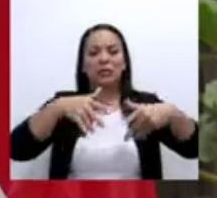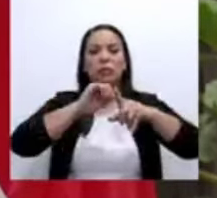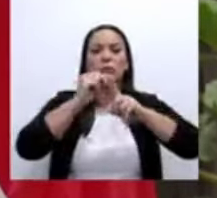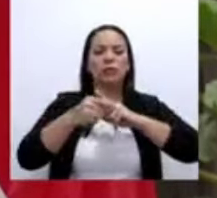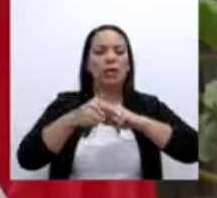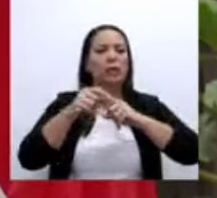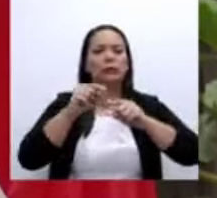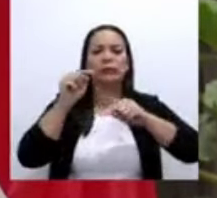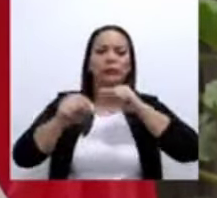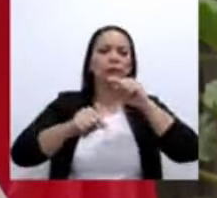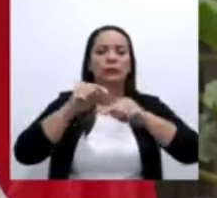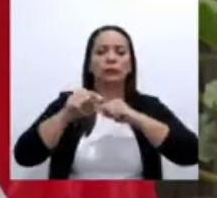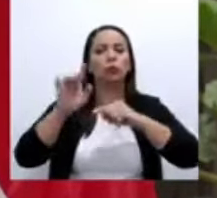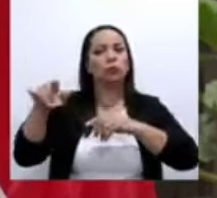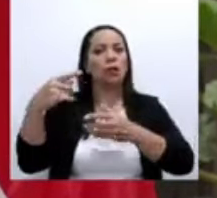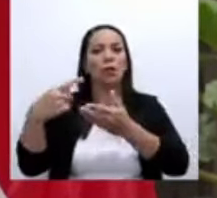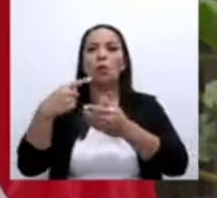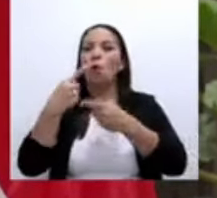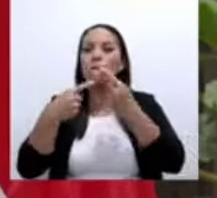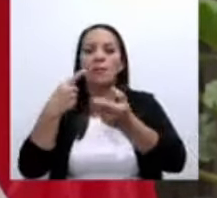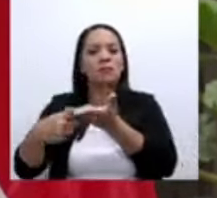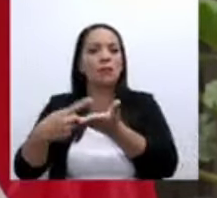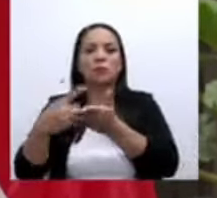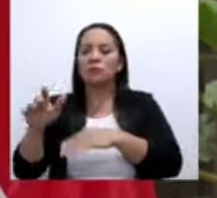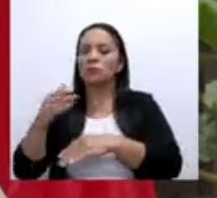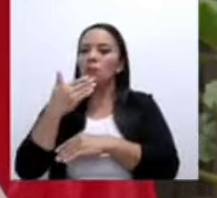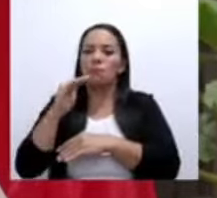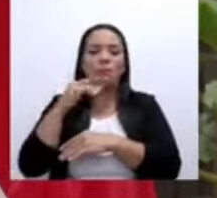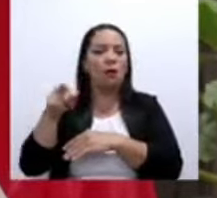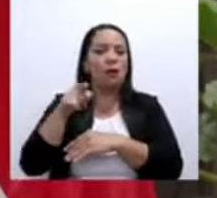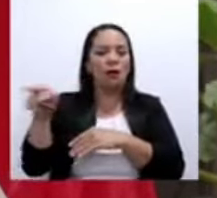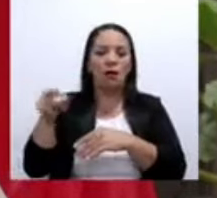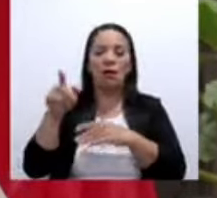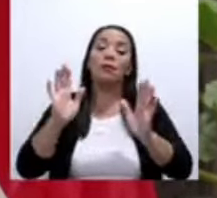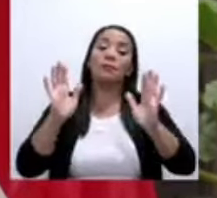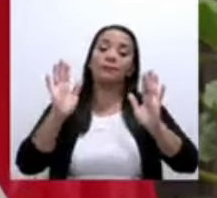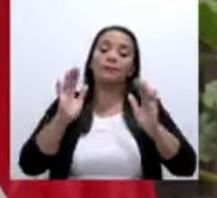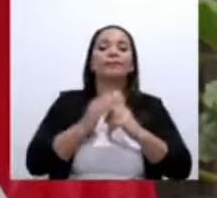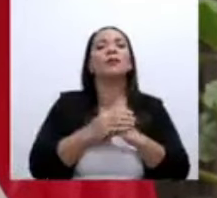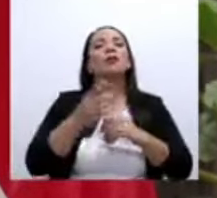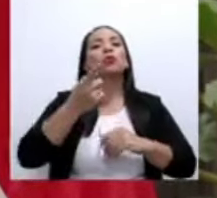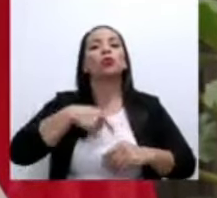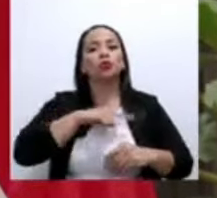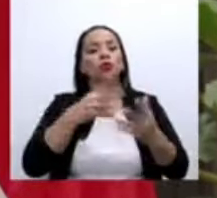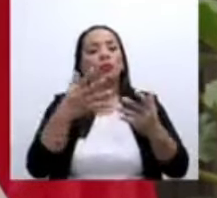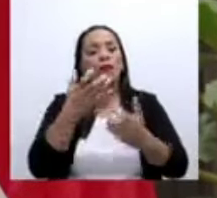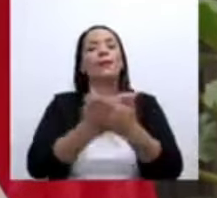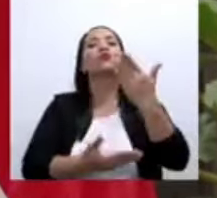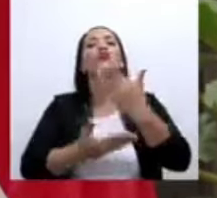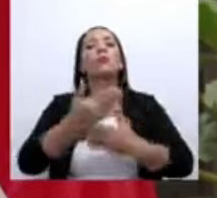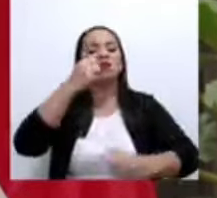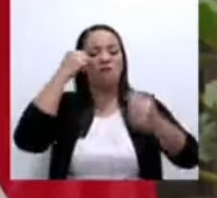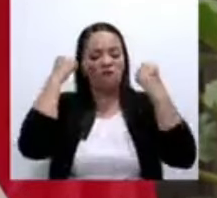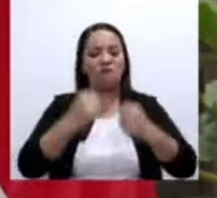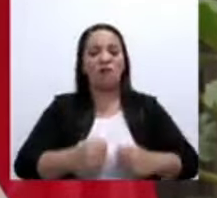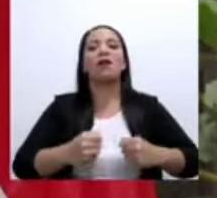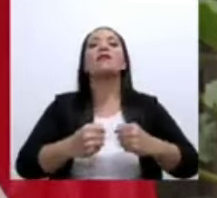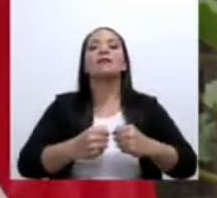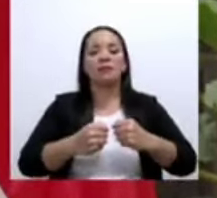comentarios tan desafortunados, queremos mano fuerte, queremos